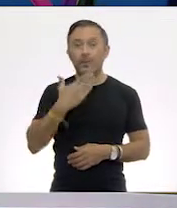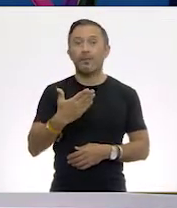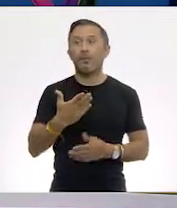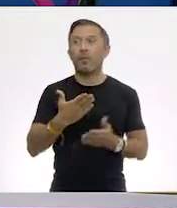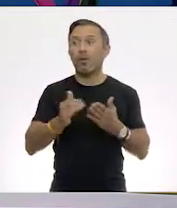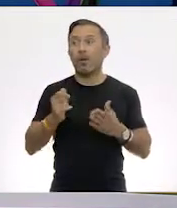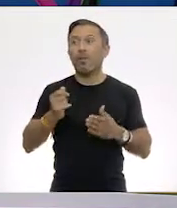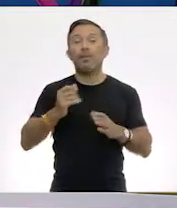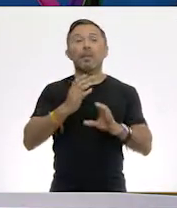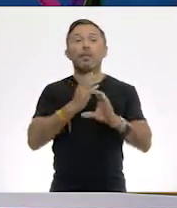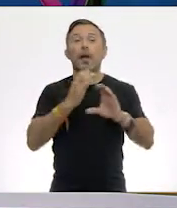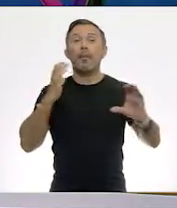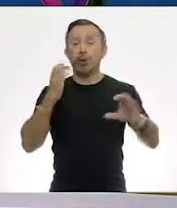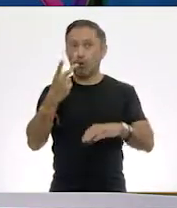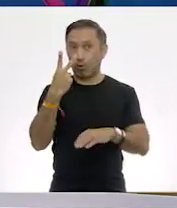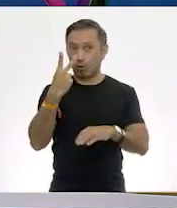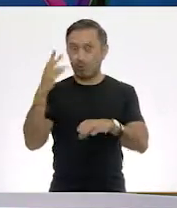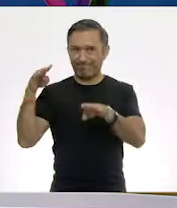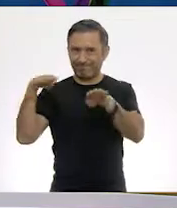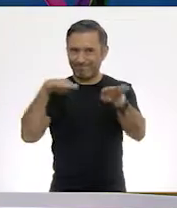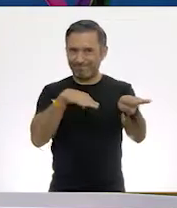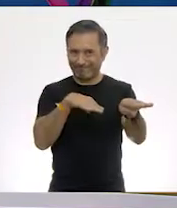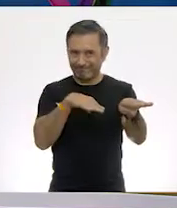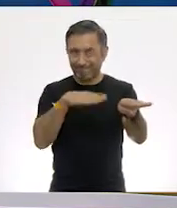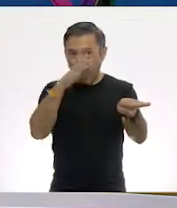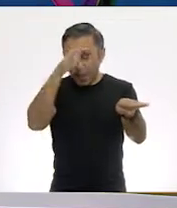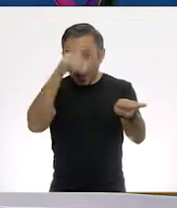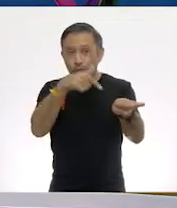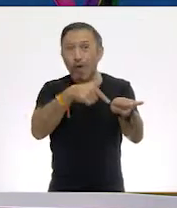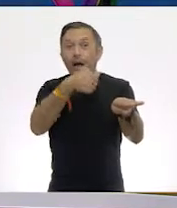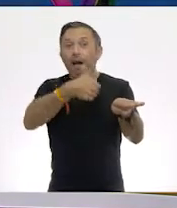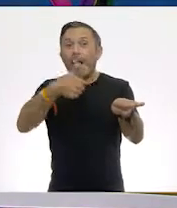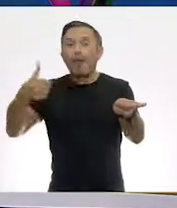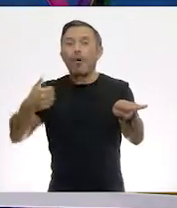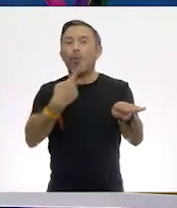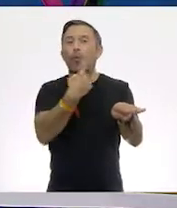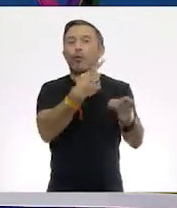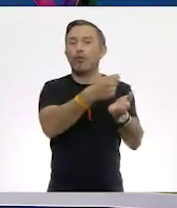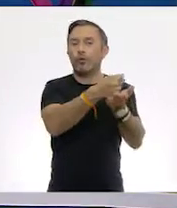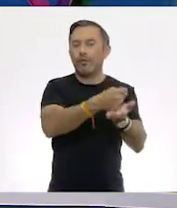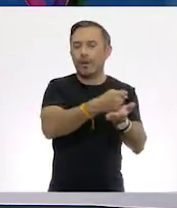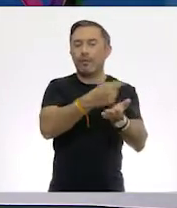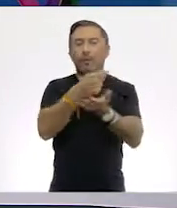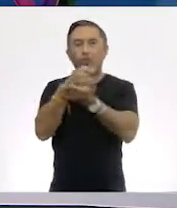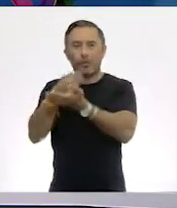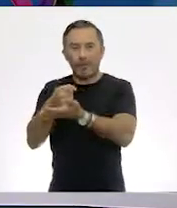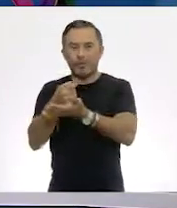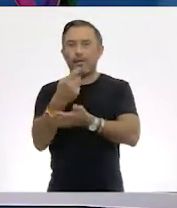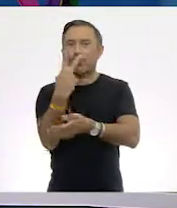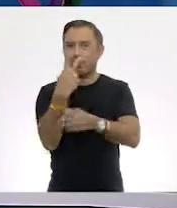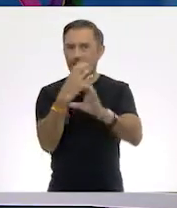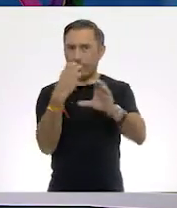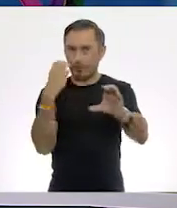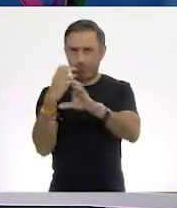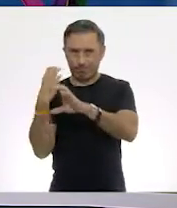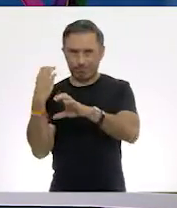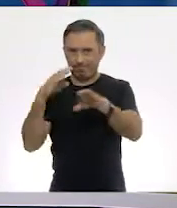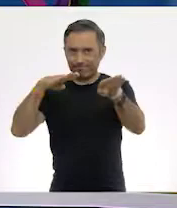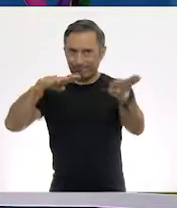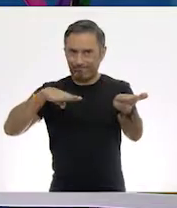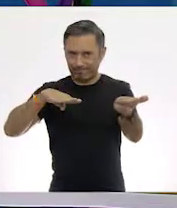dos camiones, porque acuérdense que cada camión representa una tonelada. Una, sí. Llegaron dos camiones. Espérenme.